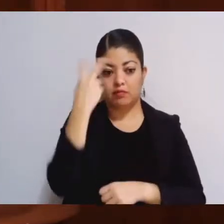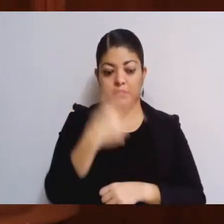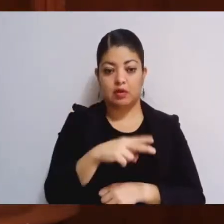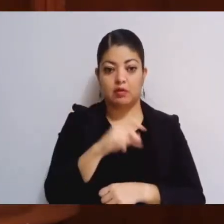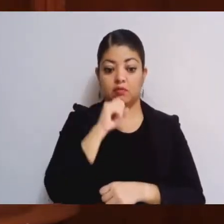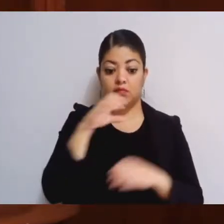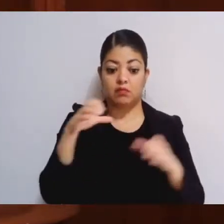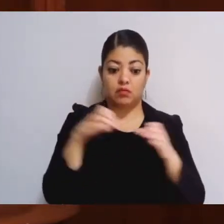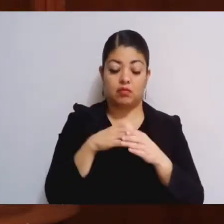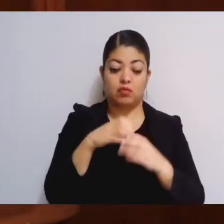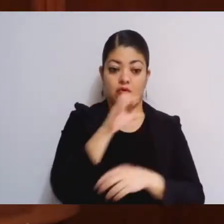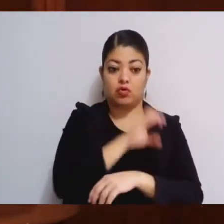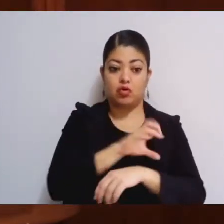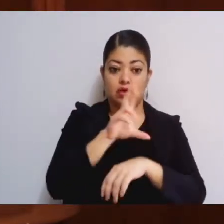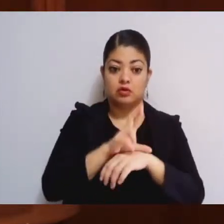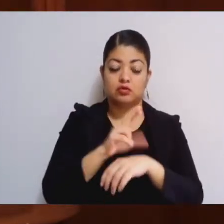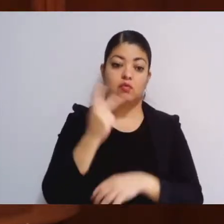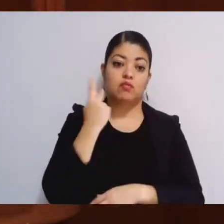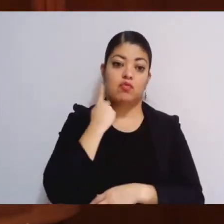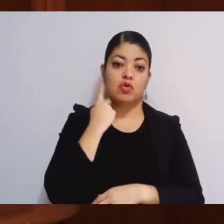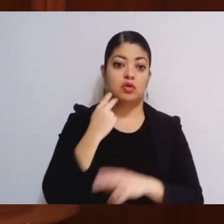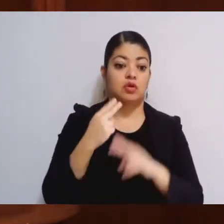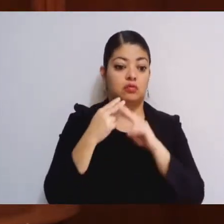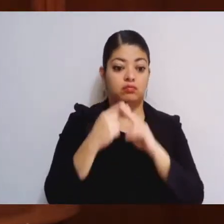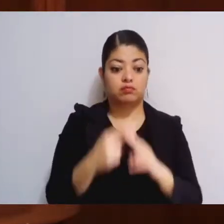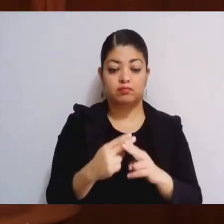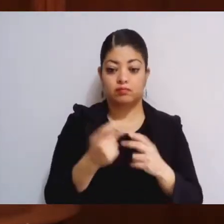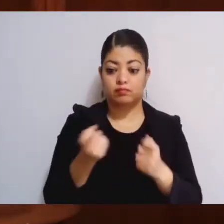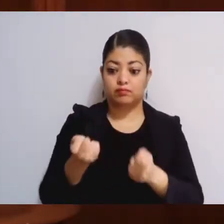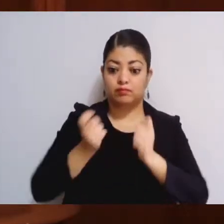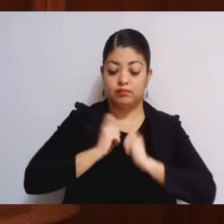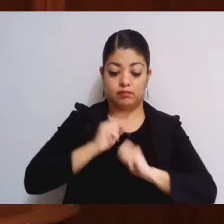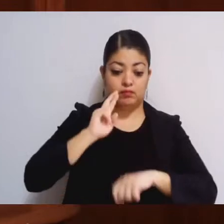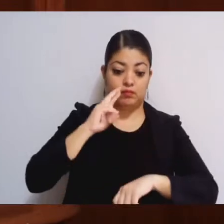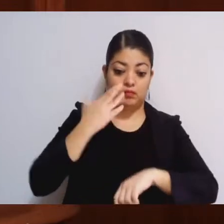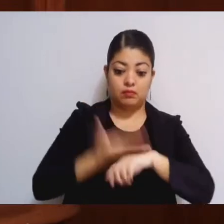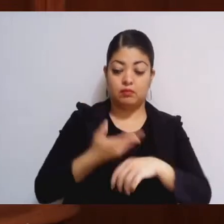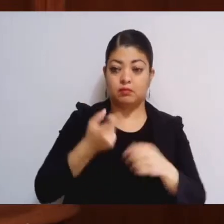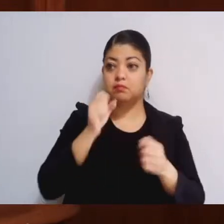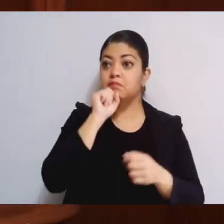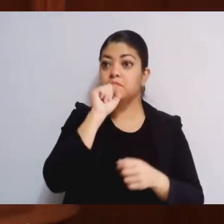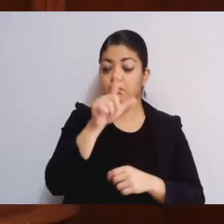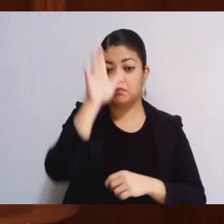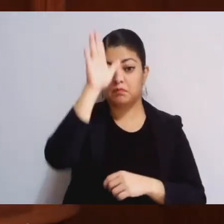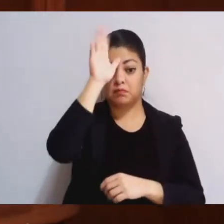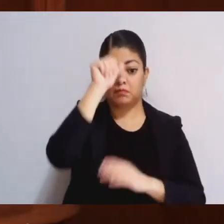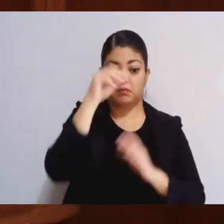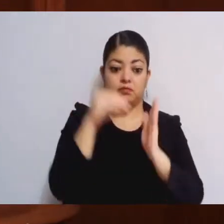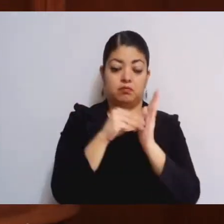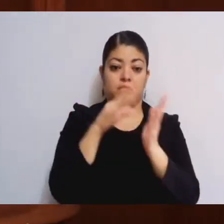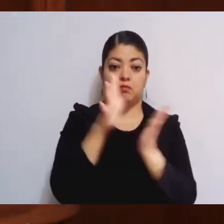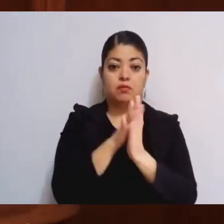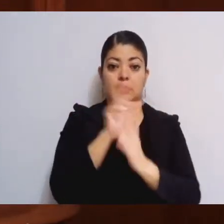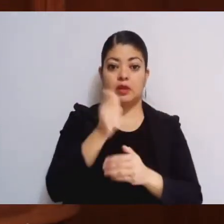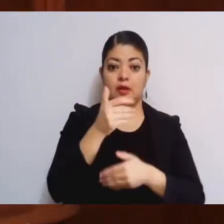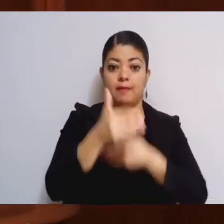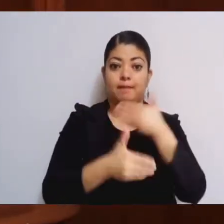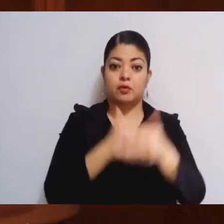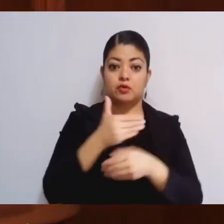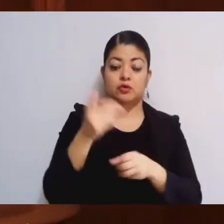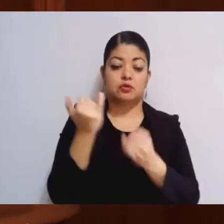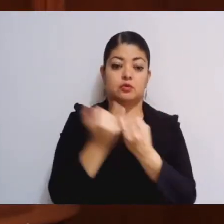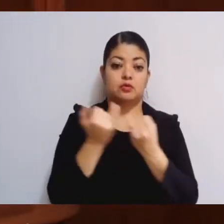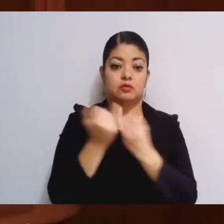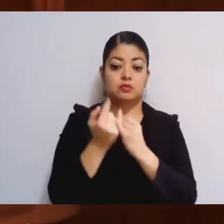Junta de Coordinación Política en cumplimiento de la encomienda y de conformidad con el acuerdo por el que se establece el proceso y la convocatoria